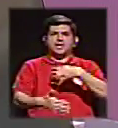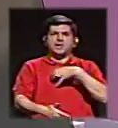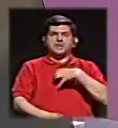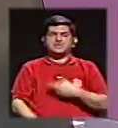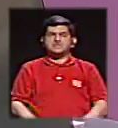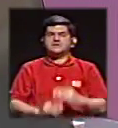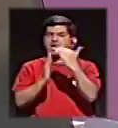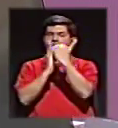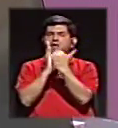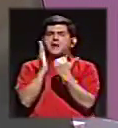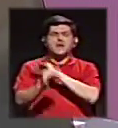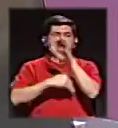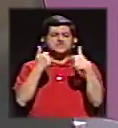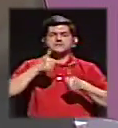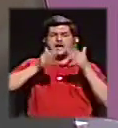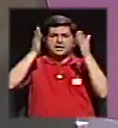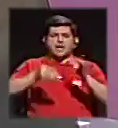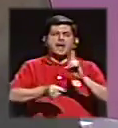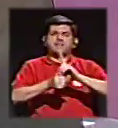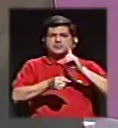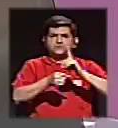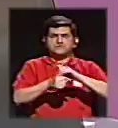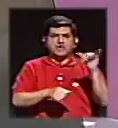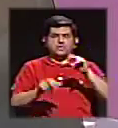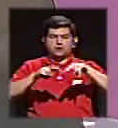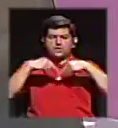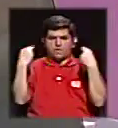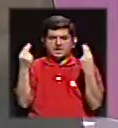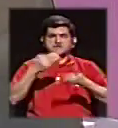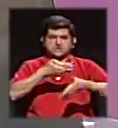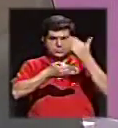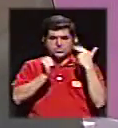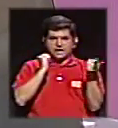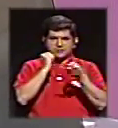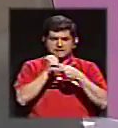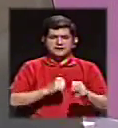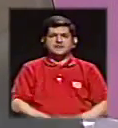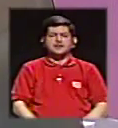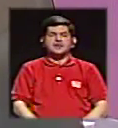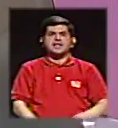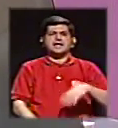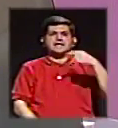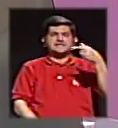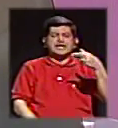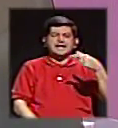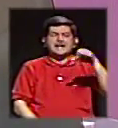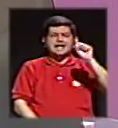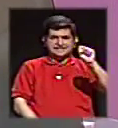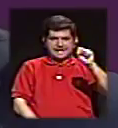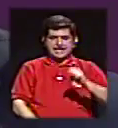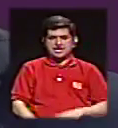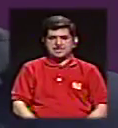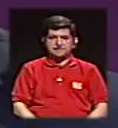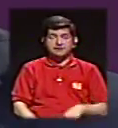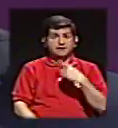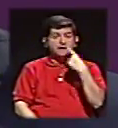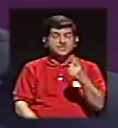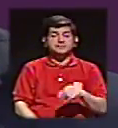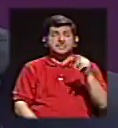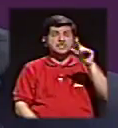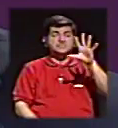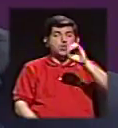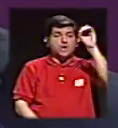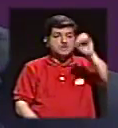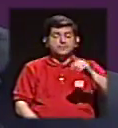es coger la lista de todos los candidatos a diputados, como hizo La Nación la vez pasada, Yanina Zegnini, y poder decir, el